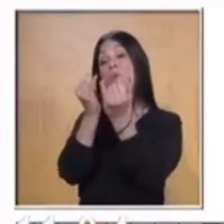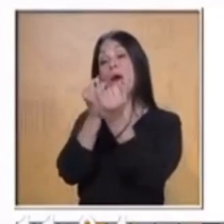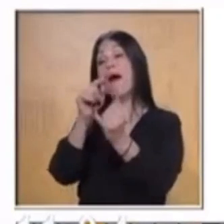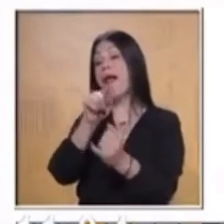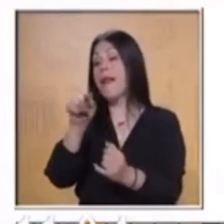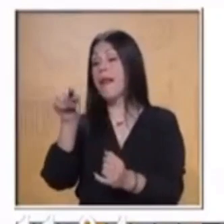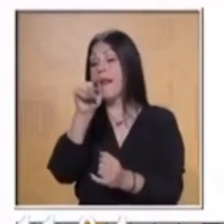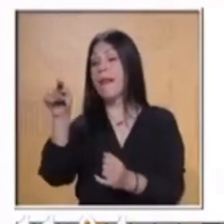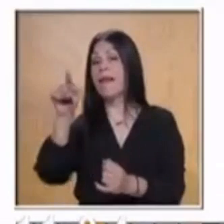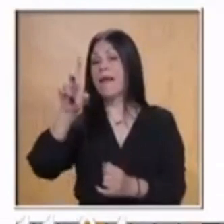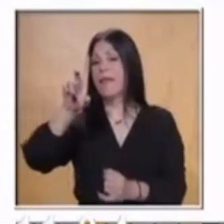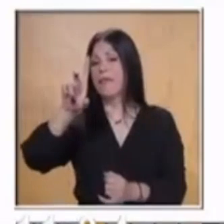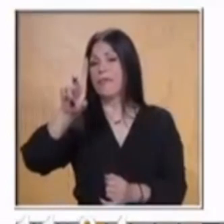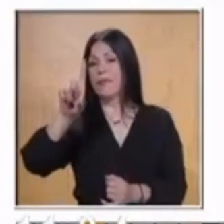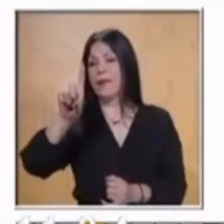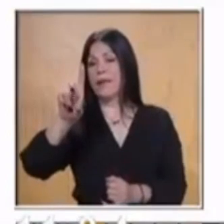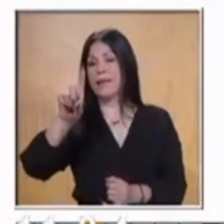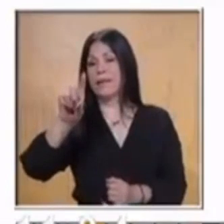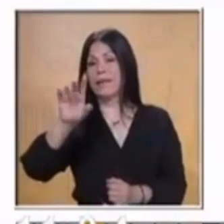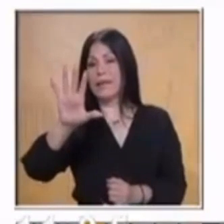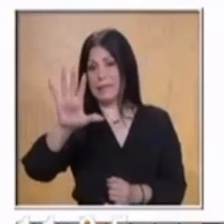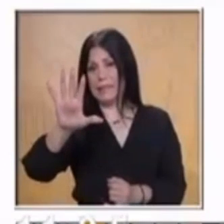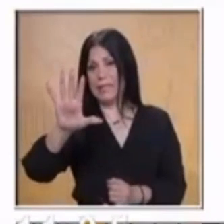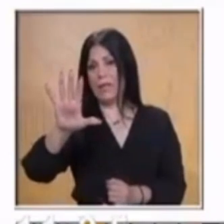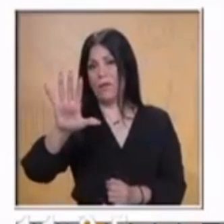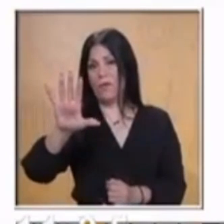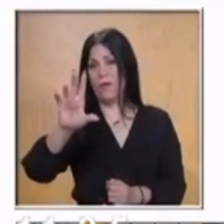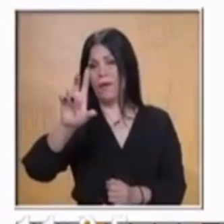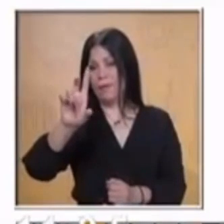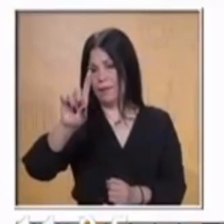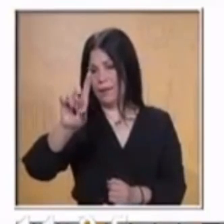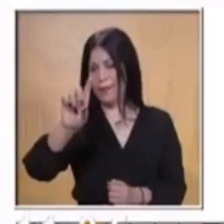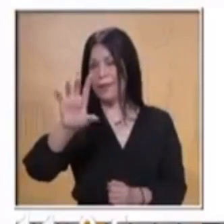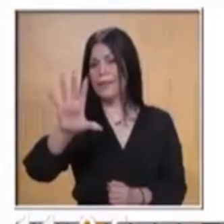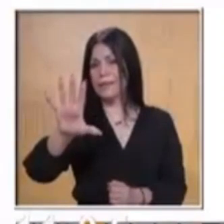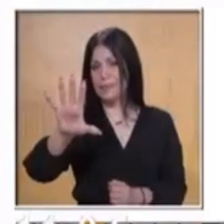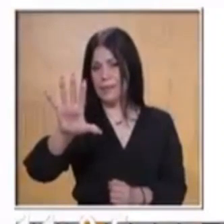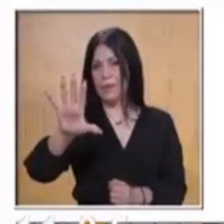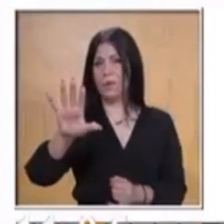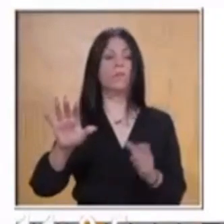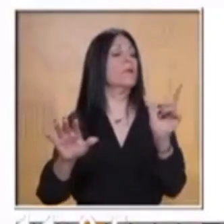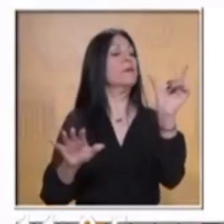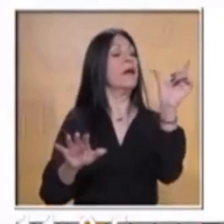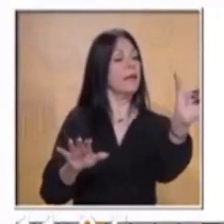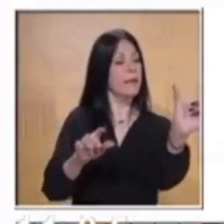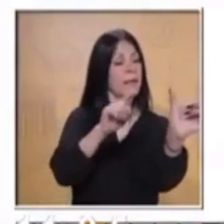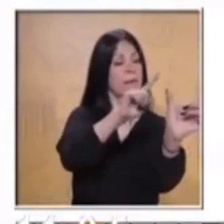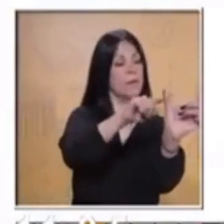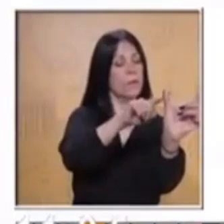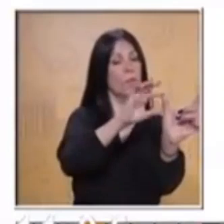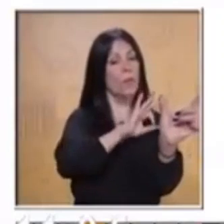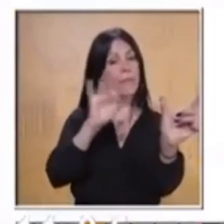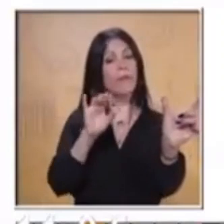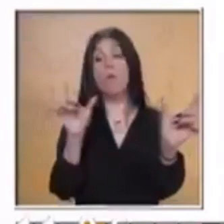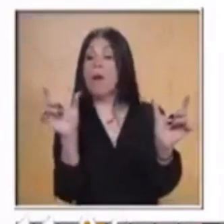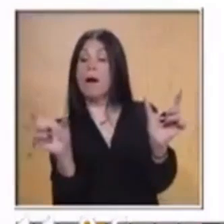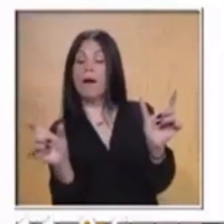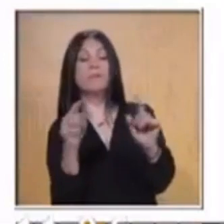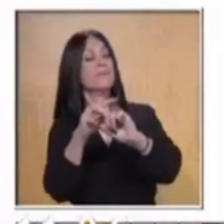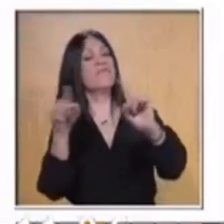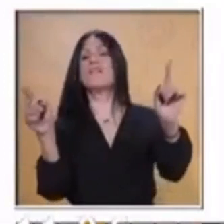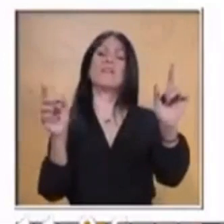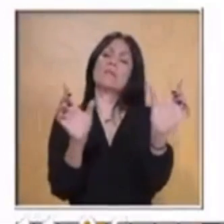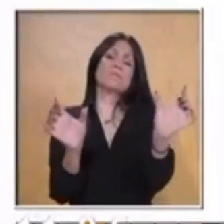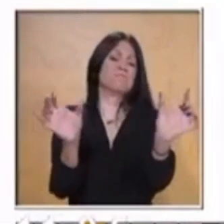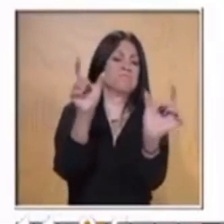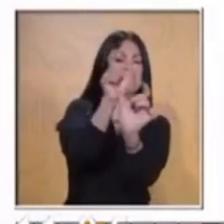importa dónde se encuentra el número, si en el primero o en el segundo. No le hace el orden de los factores,